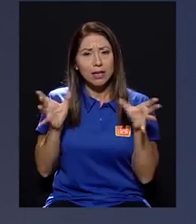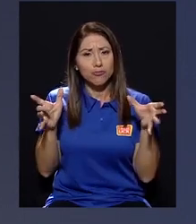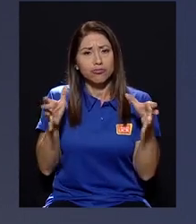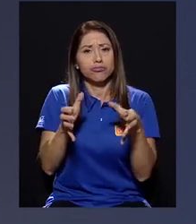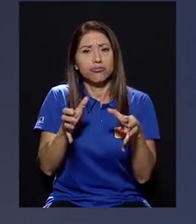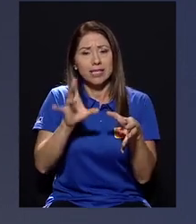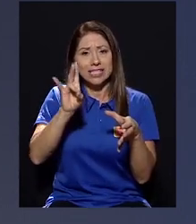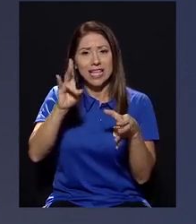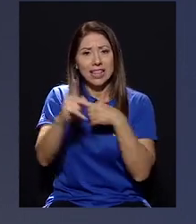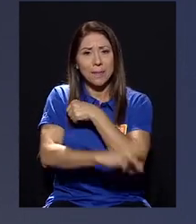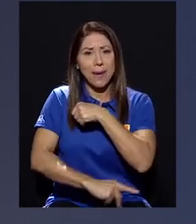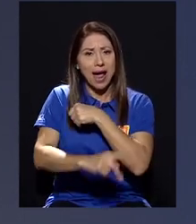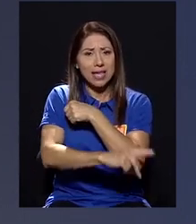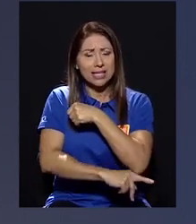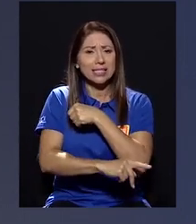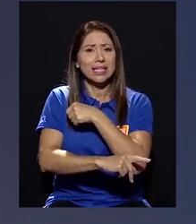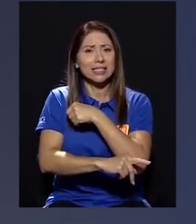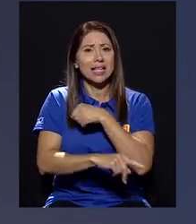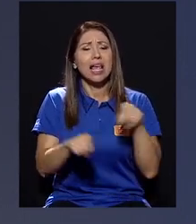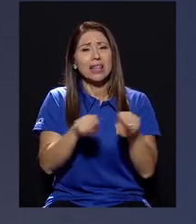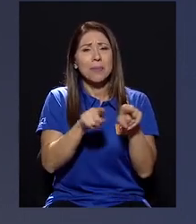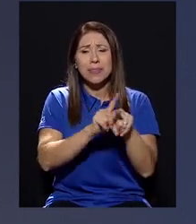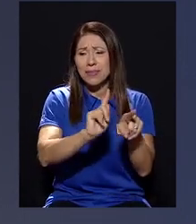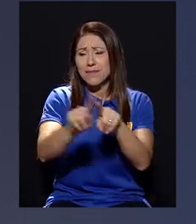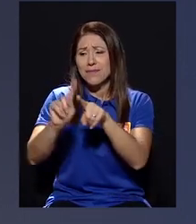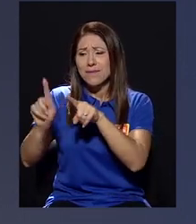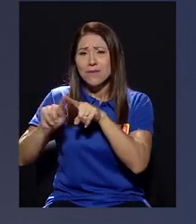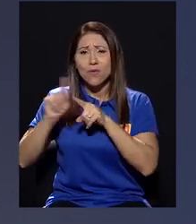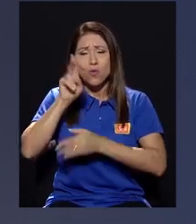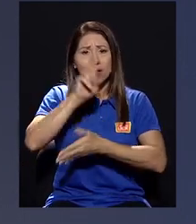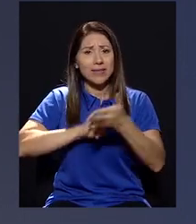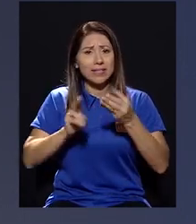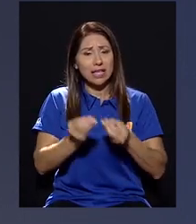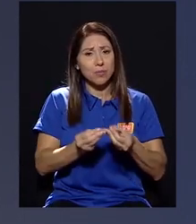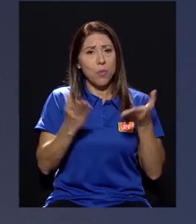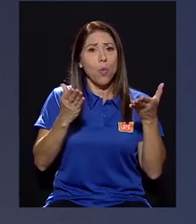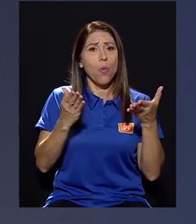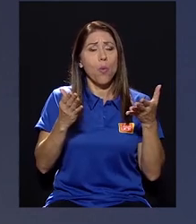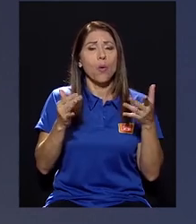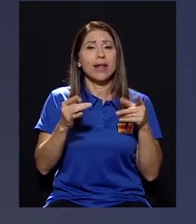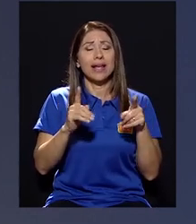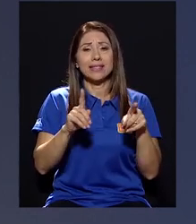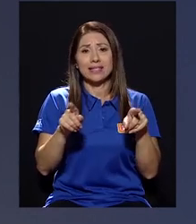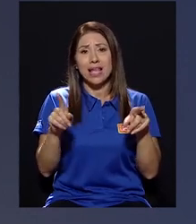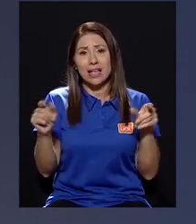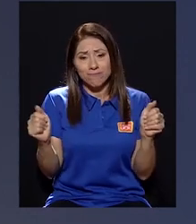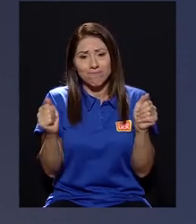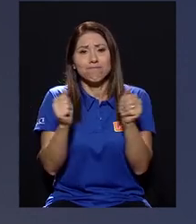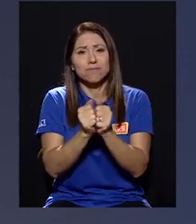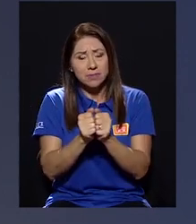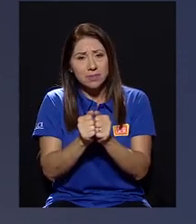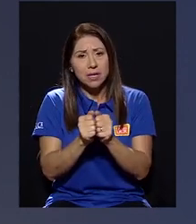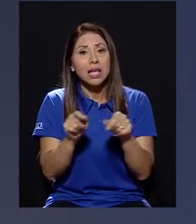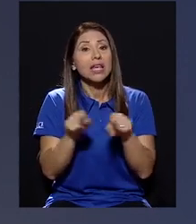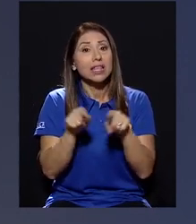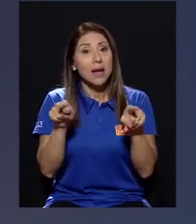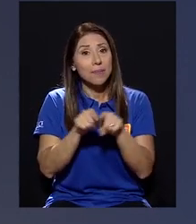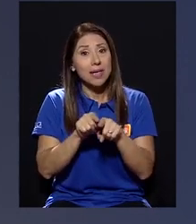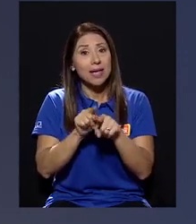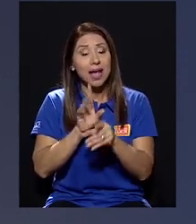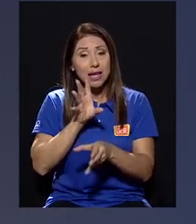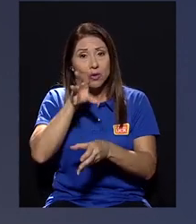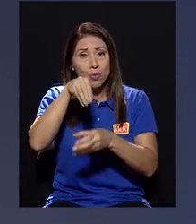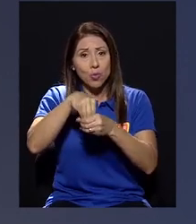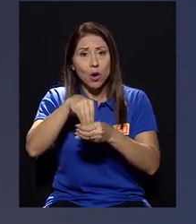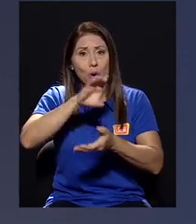siete países, que junta a una gran cantidad de universidades, todas las estatales, y por supuesto también está involucrado en este